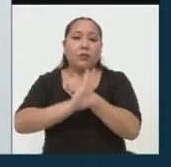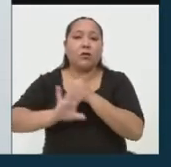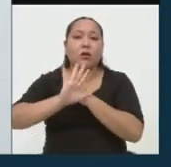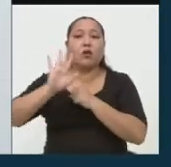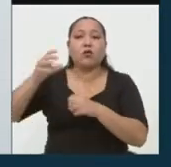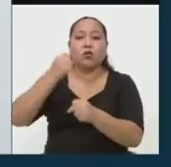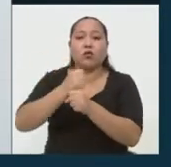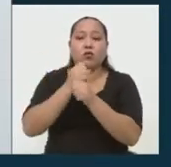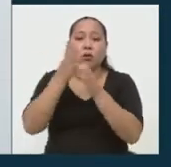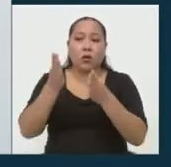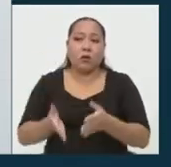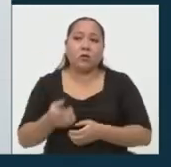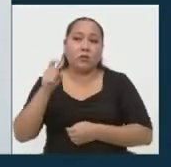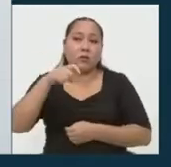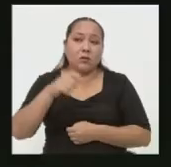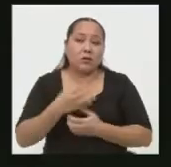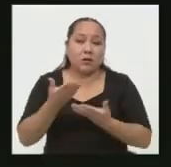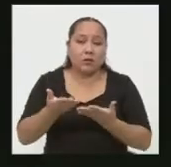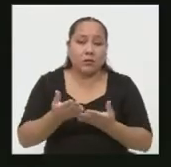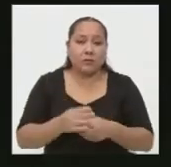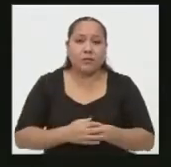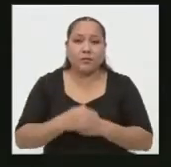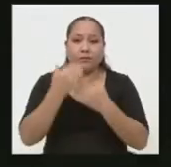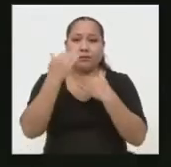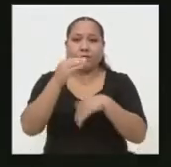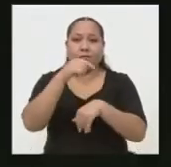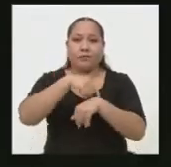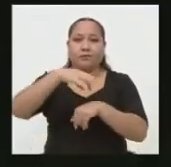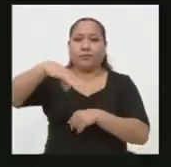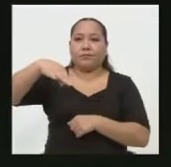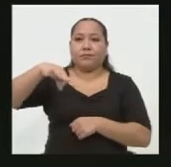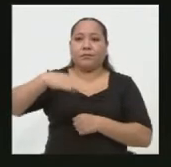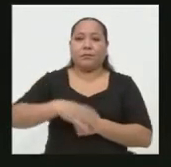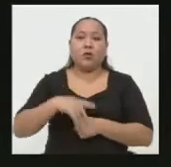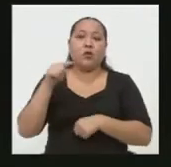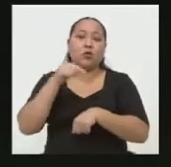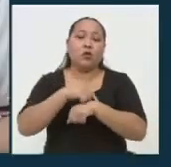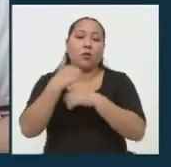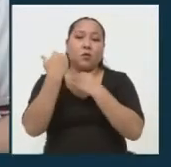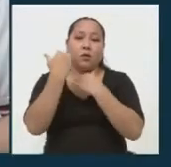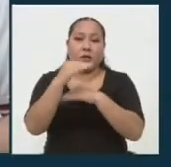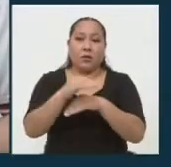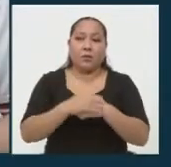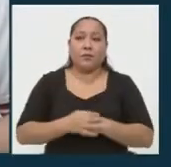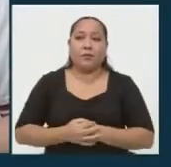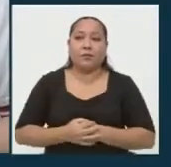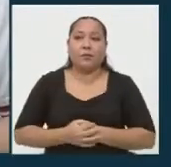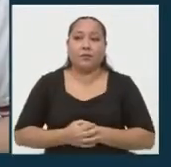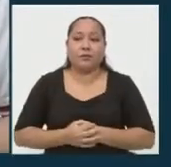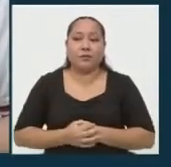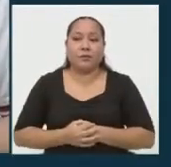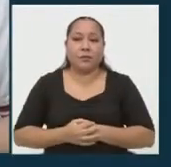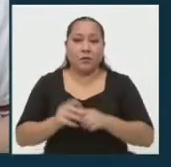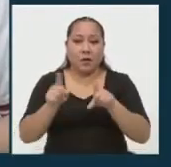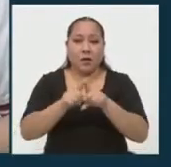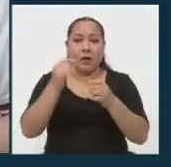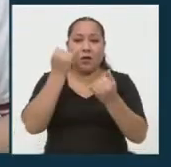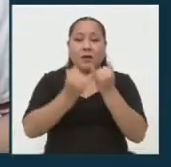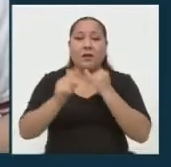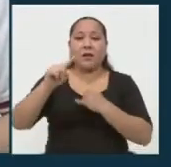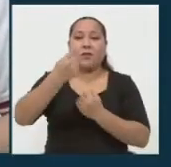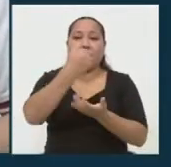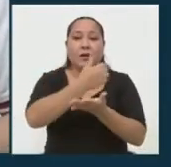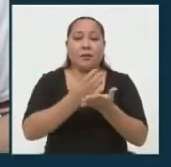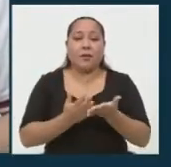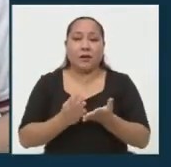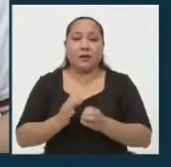trabajadores. Entonces, tenemos que... Gracias, la campana ha sonado, su tiempo ha culminado. Así como ha culminado también este